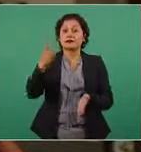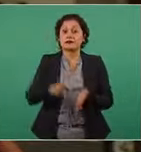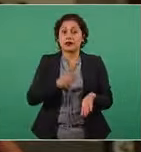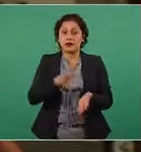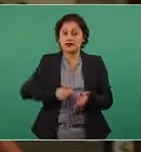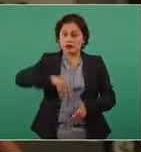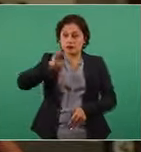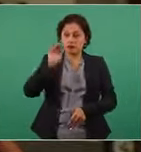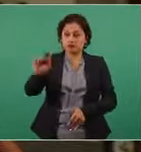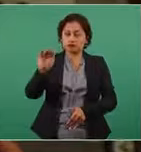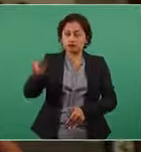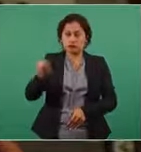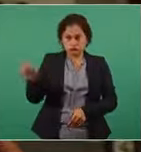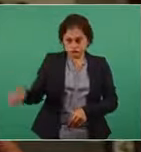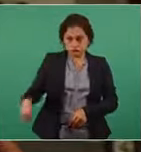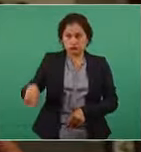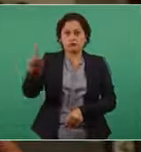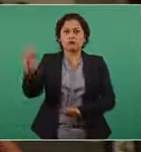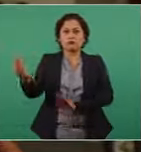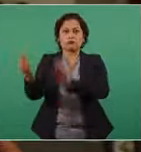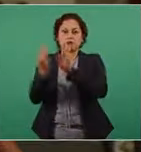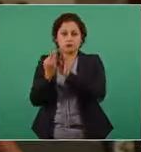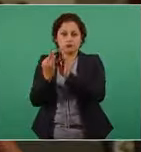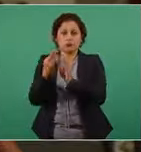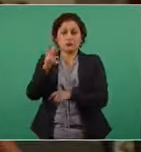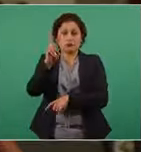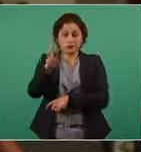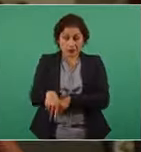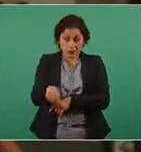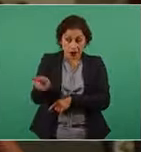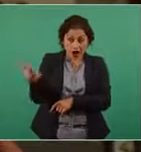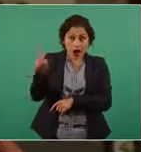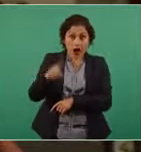que los recibiera es gente que de verdad